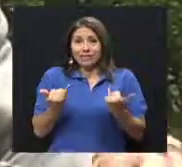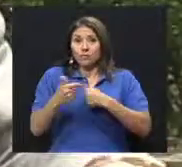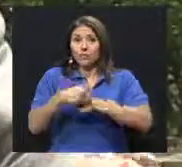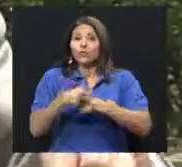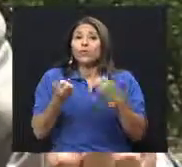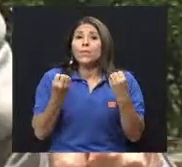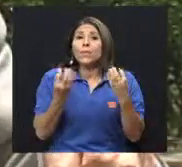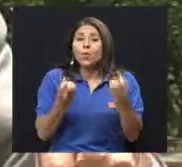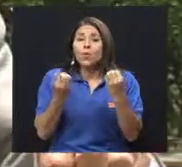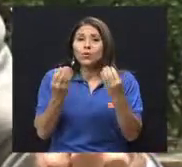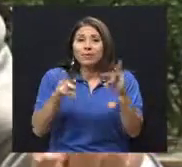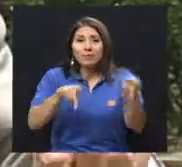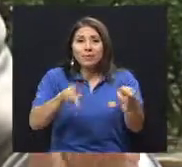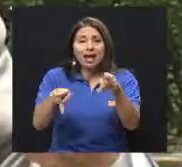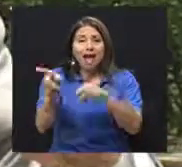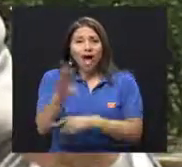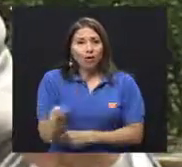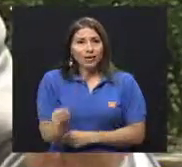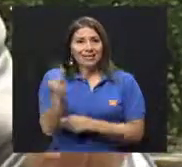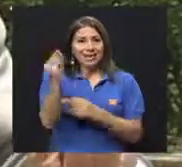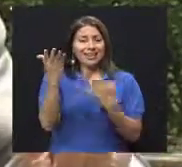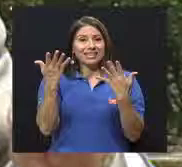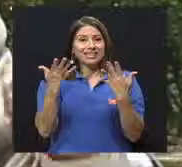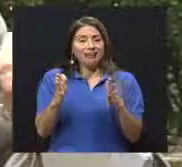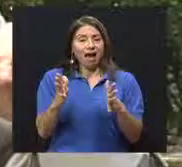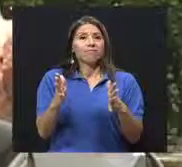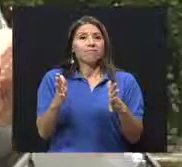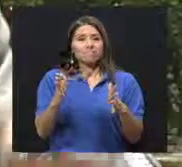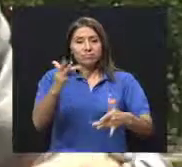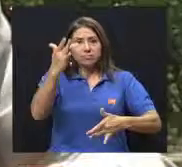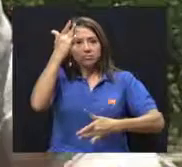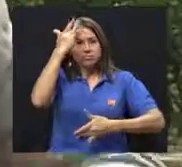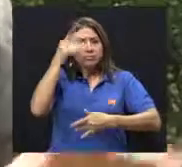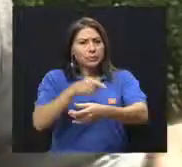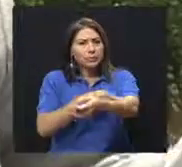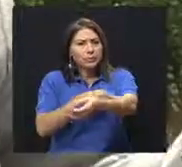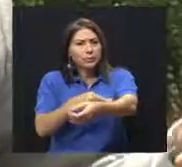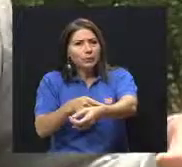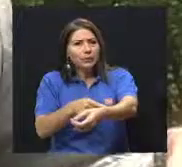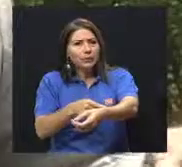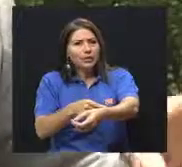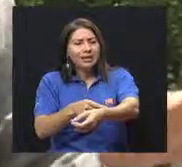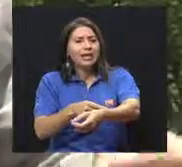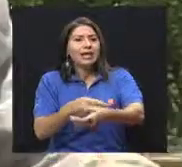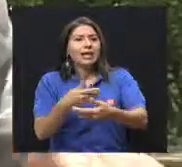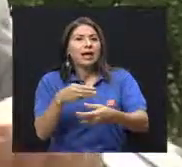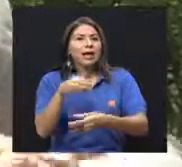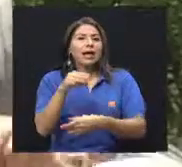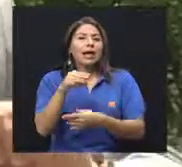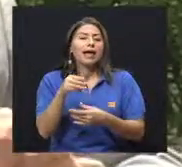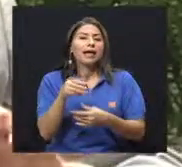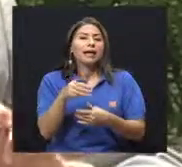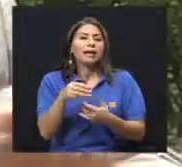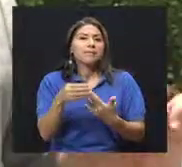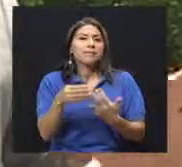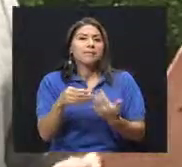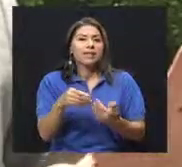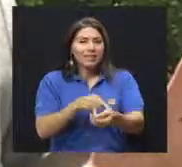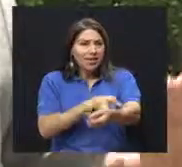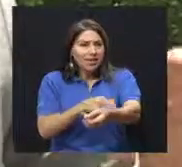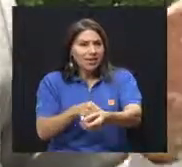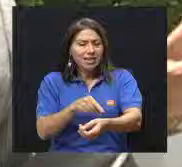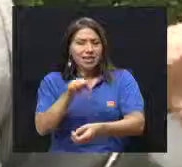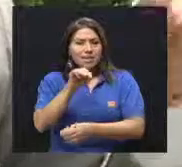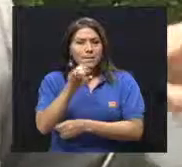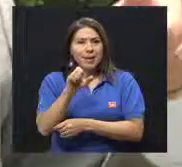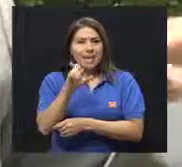llegando a la diabetes mellitus. ¿A qué se